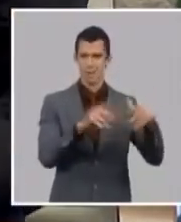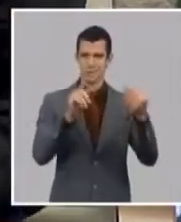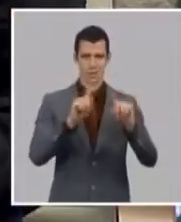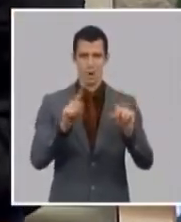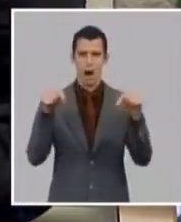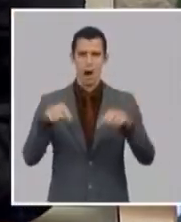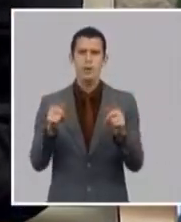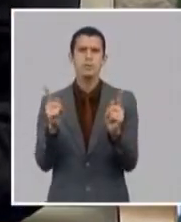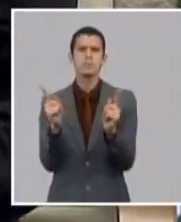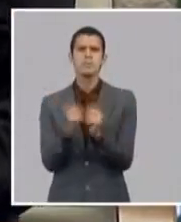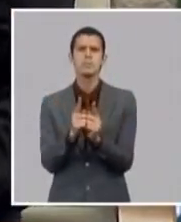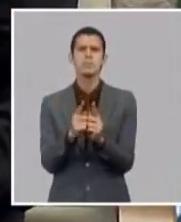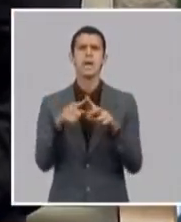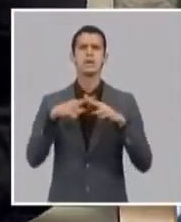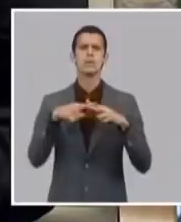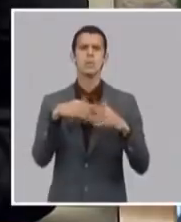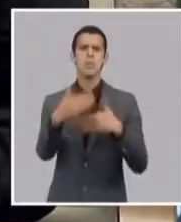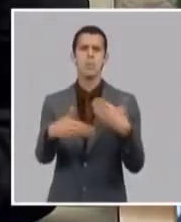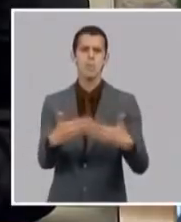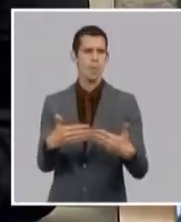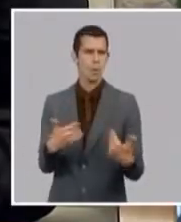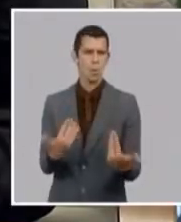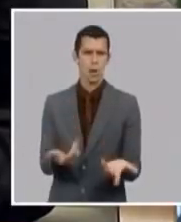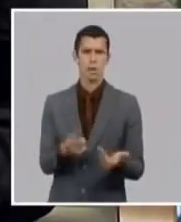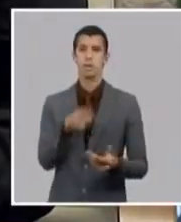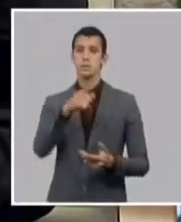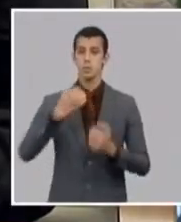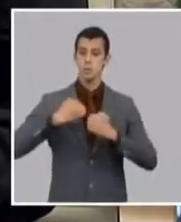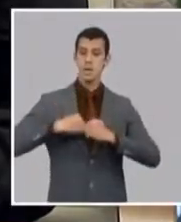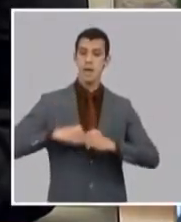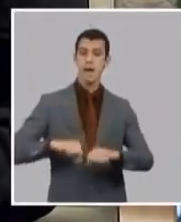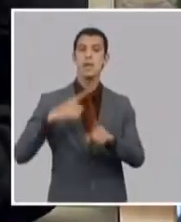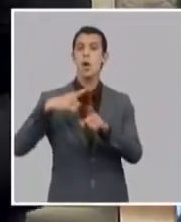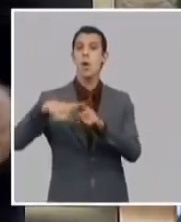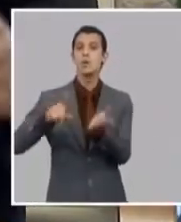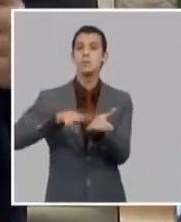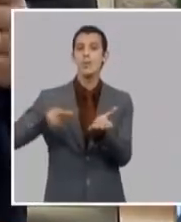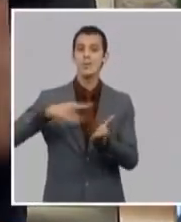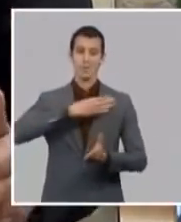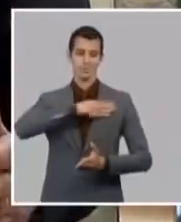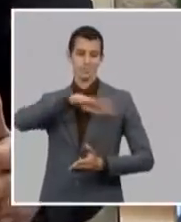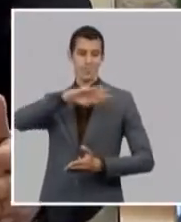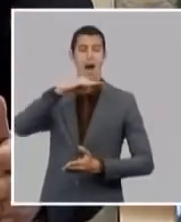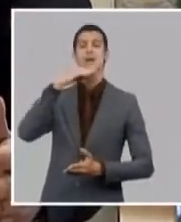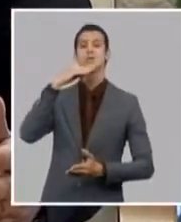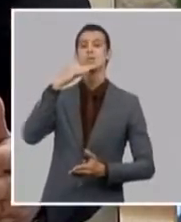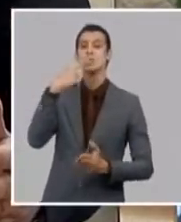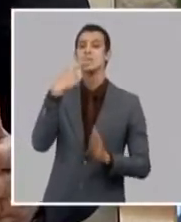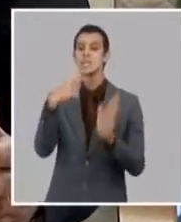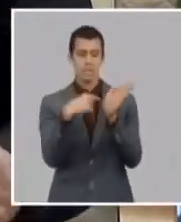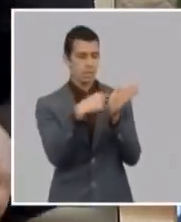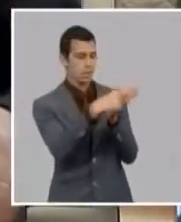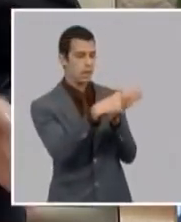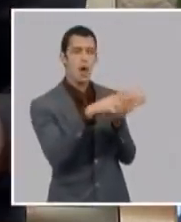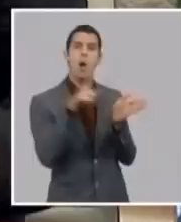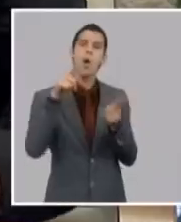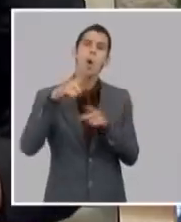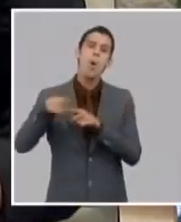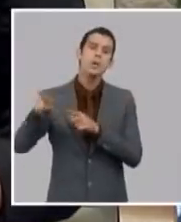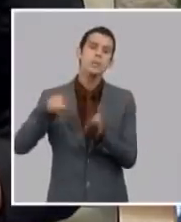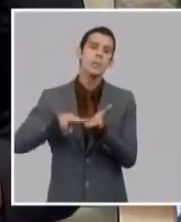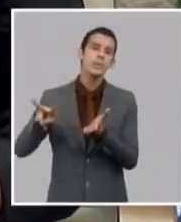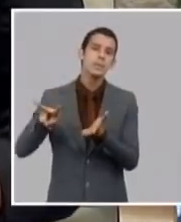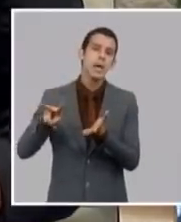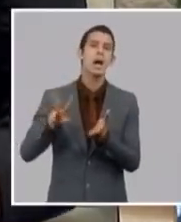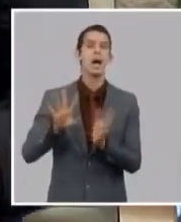meses lo que lo que se entrega por la canasta de abastecimiento entonces esto va a empezar